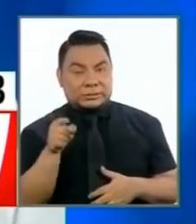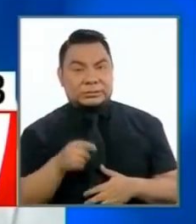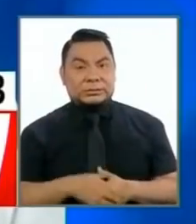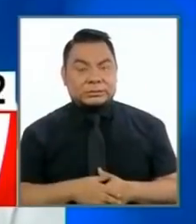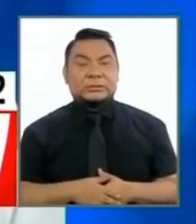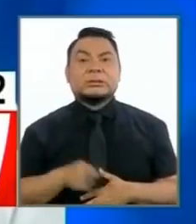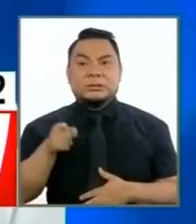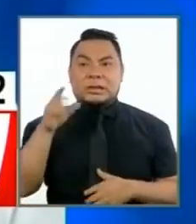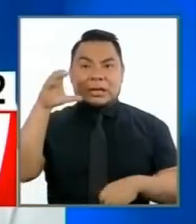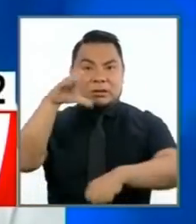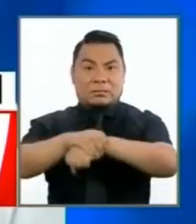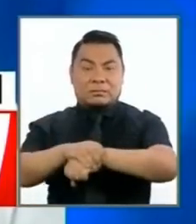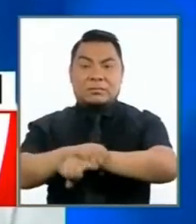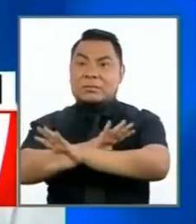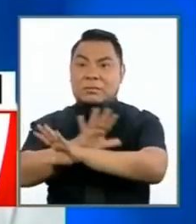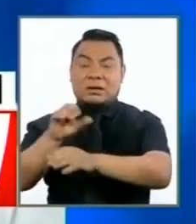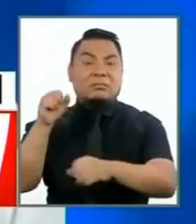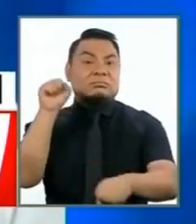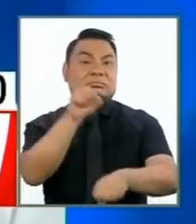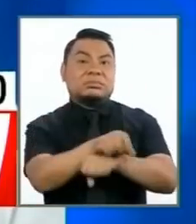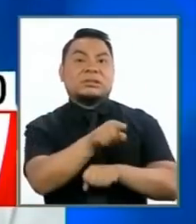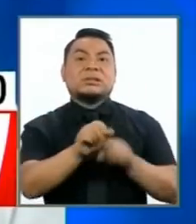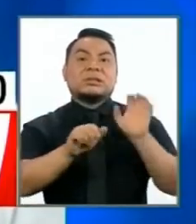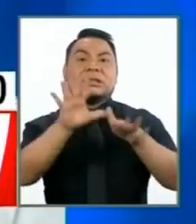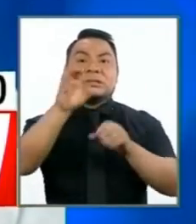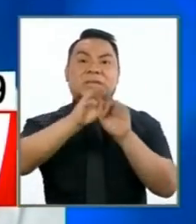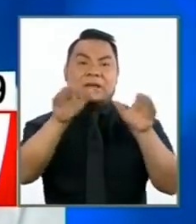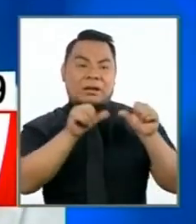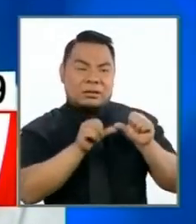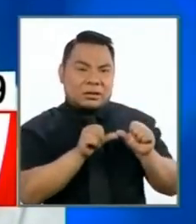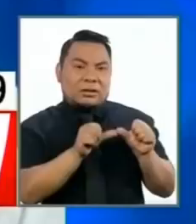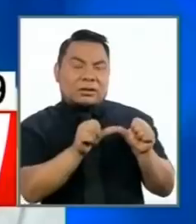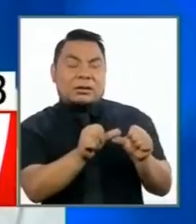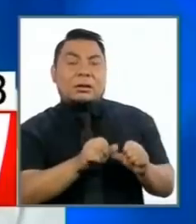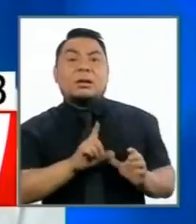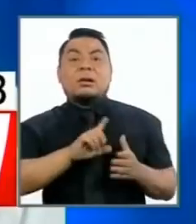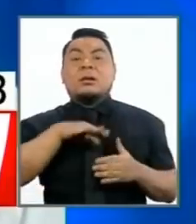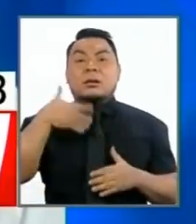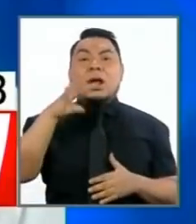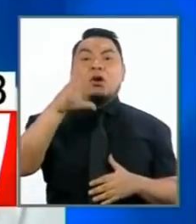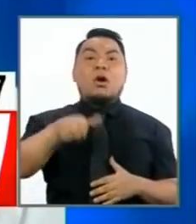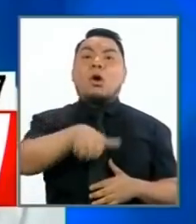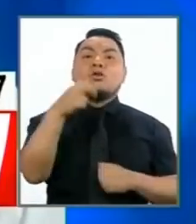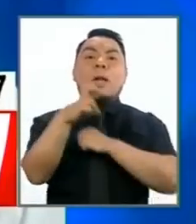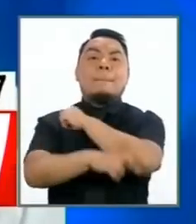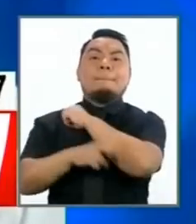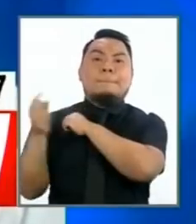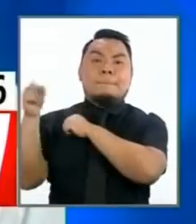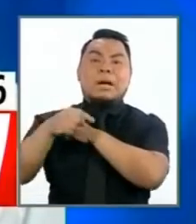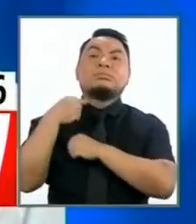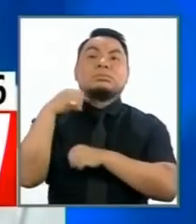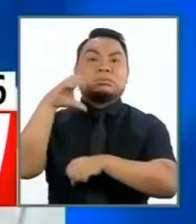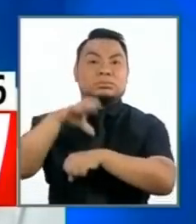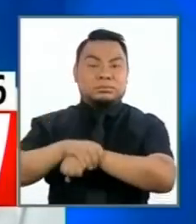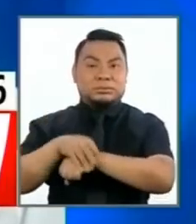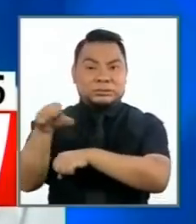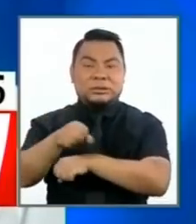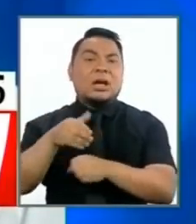detención mínima de 15 días y todo delincuente extranjero infragante